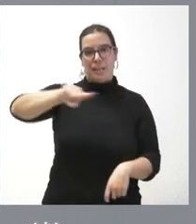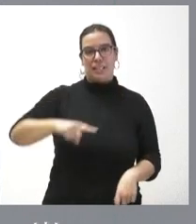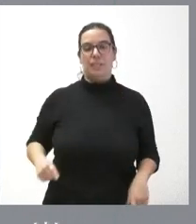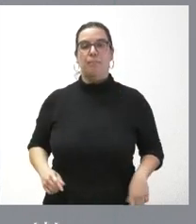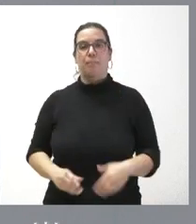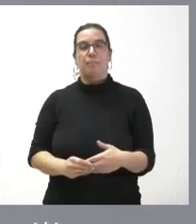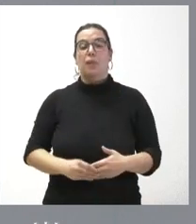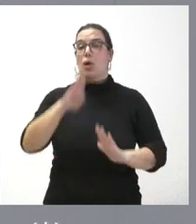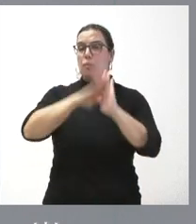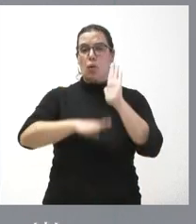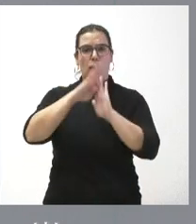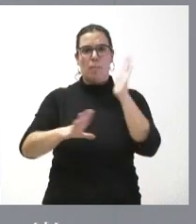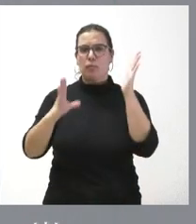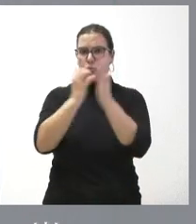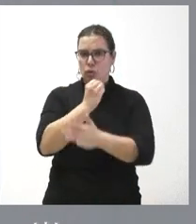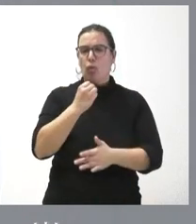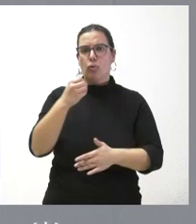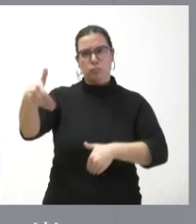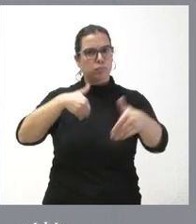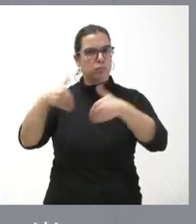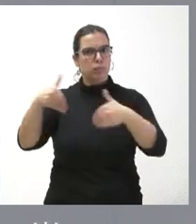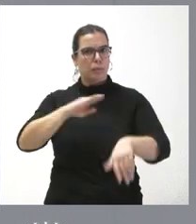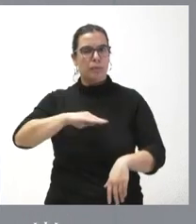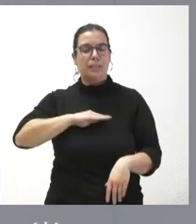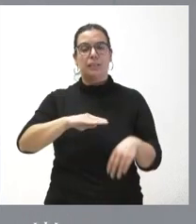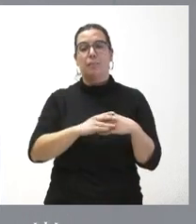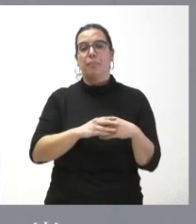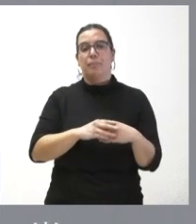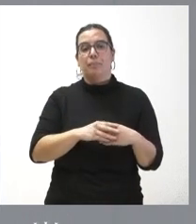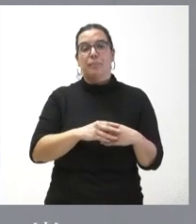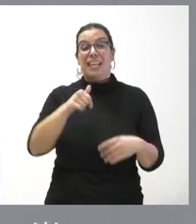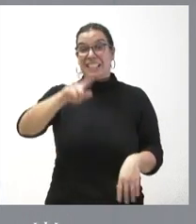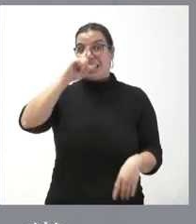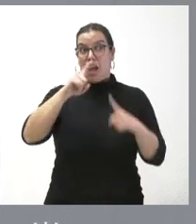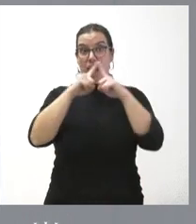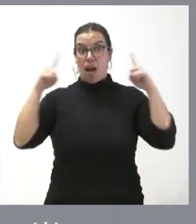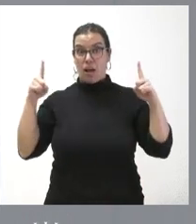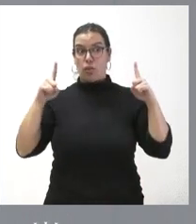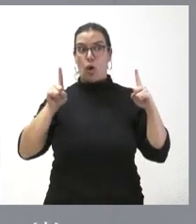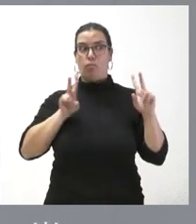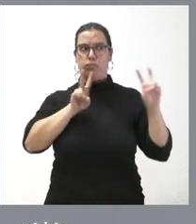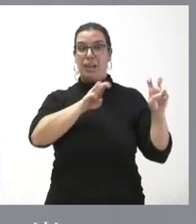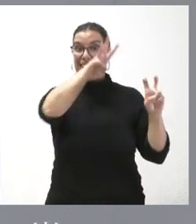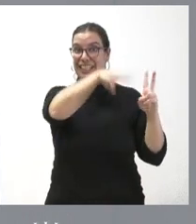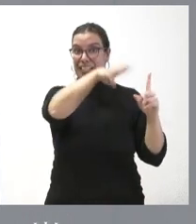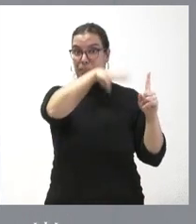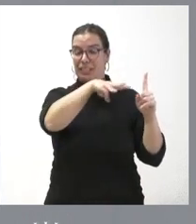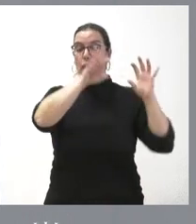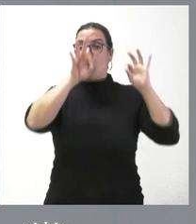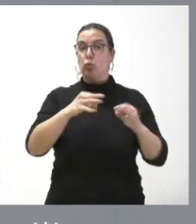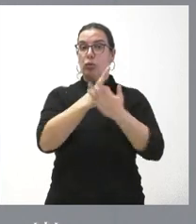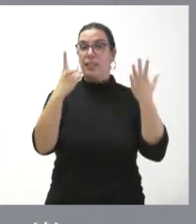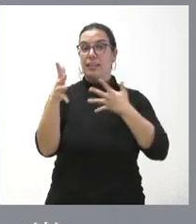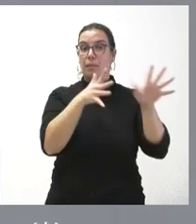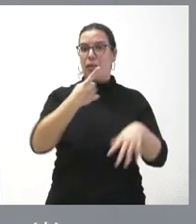Programas, todos ellos, que cuentan con una importante demanda. A principios de este año, en el primer trimestre, en concreto el 16 de marzo, el Consejo de Gobierno